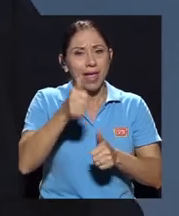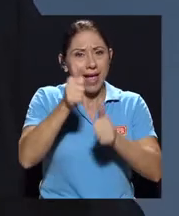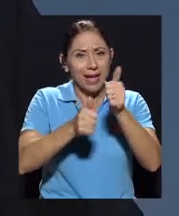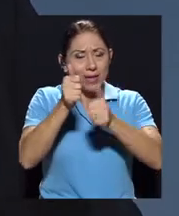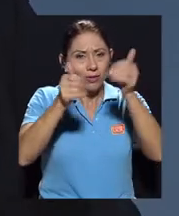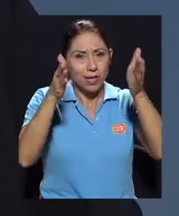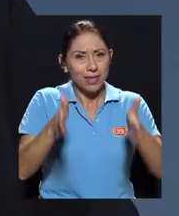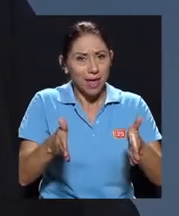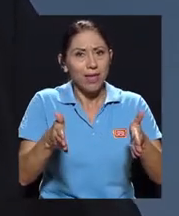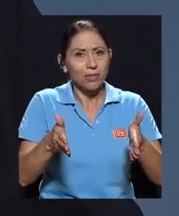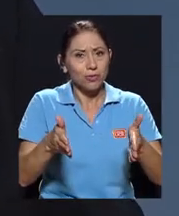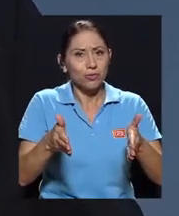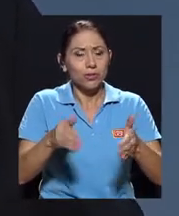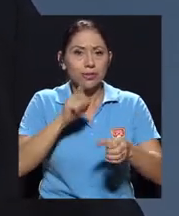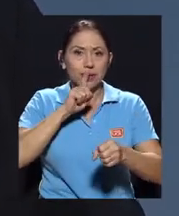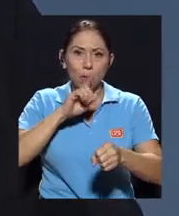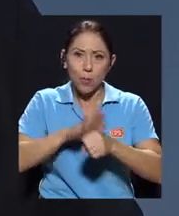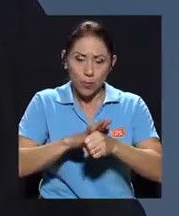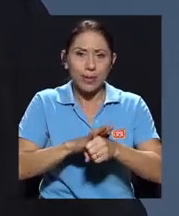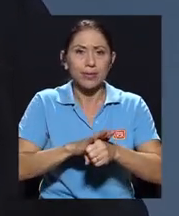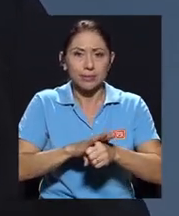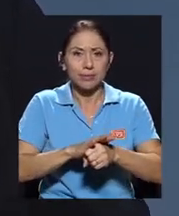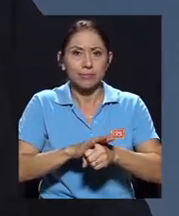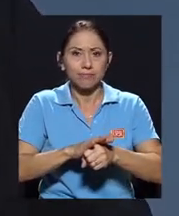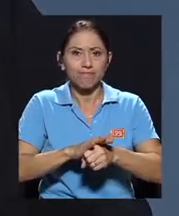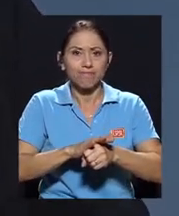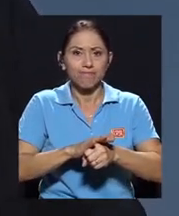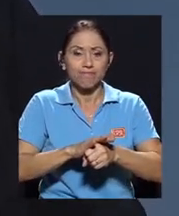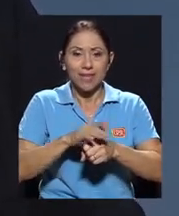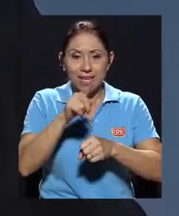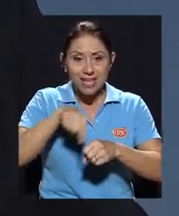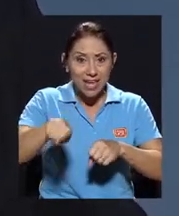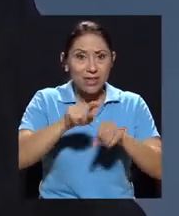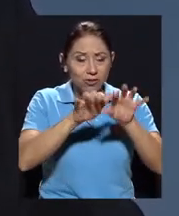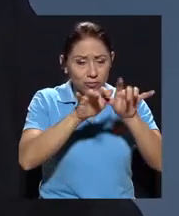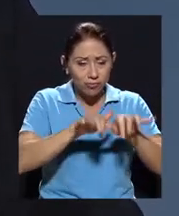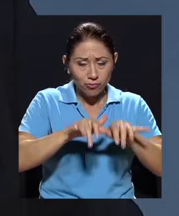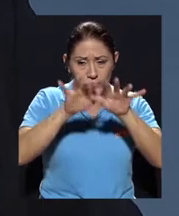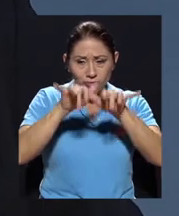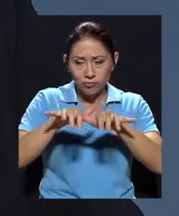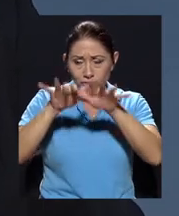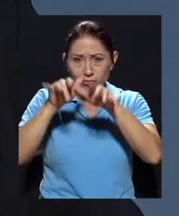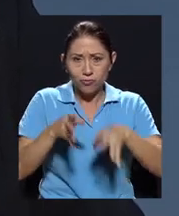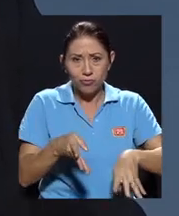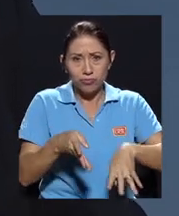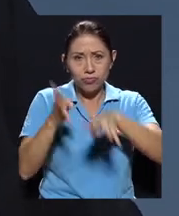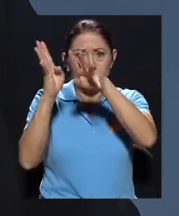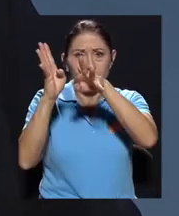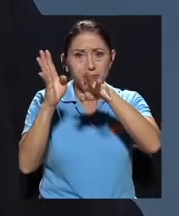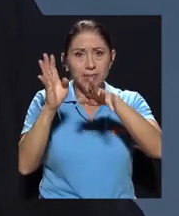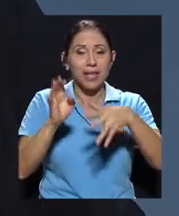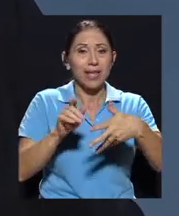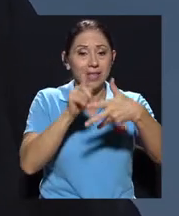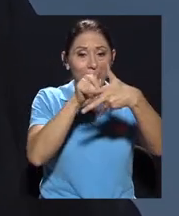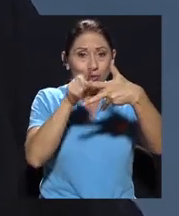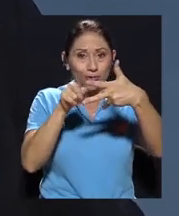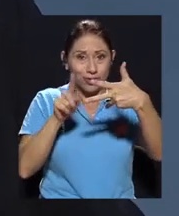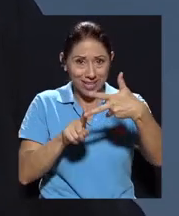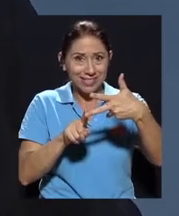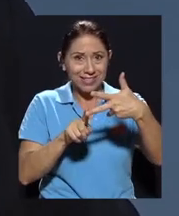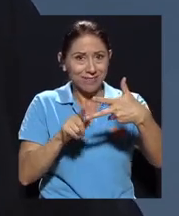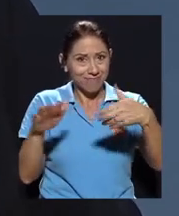se comprometan y envíen, cuelguen estos formularios de 3 de 3. Así es que